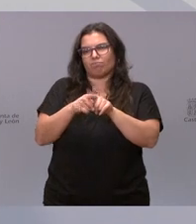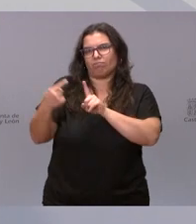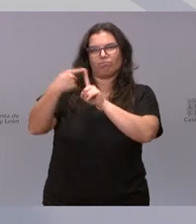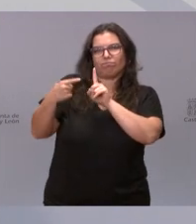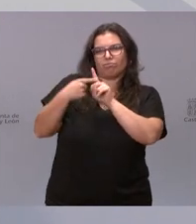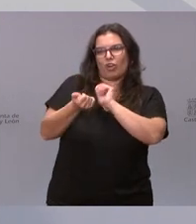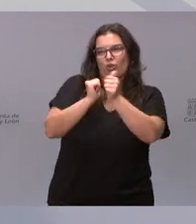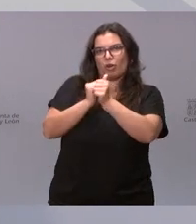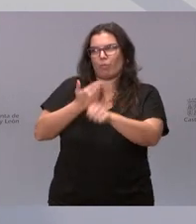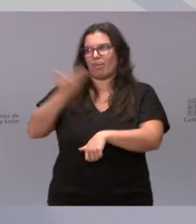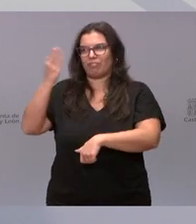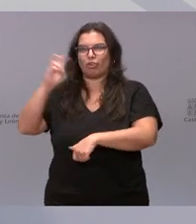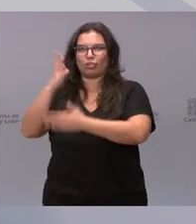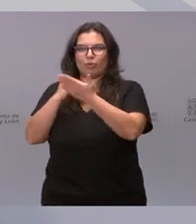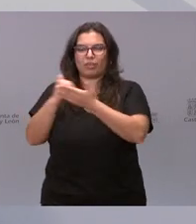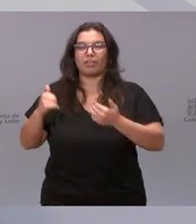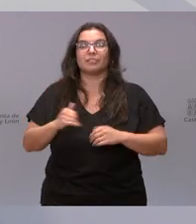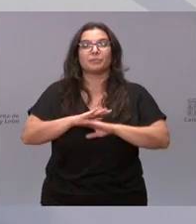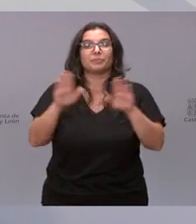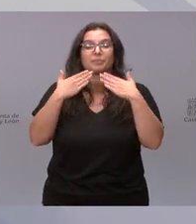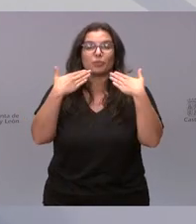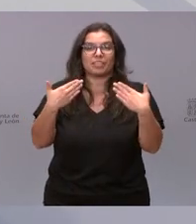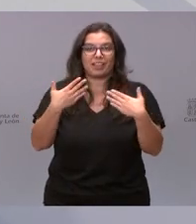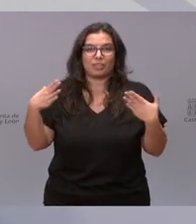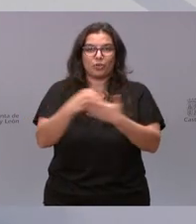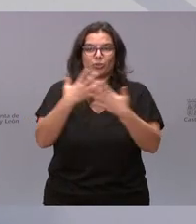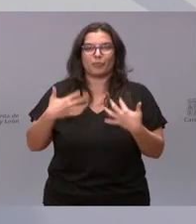imitado en cualquier comunidad de España. Muchísimas gracias a todos.